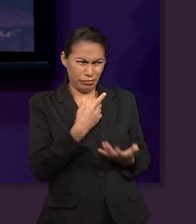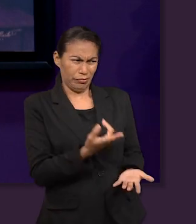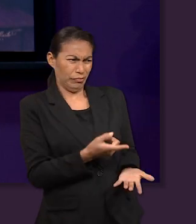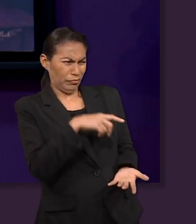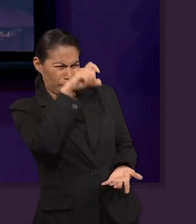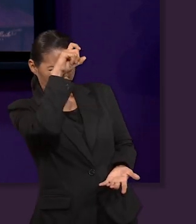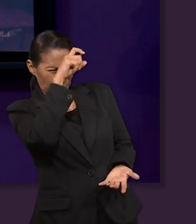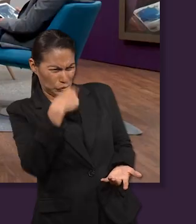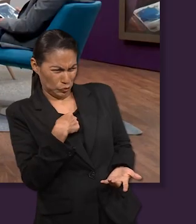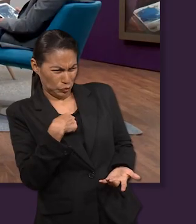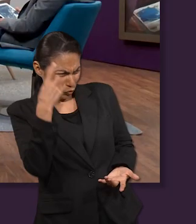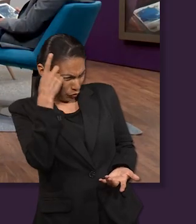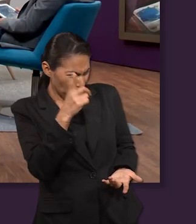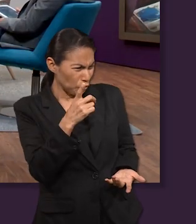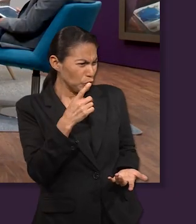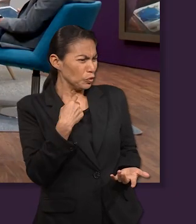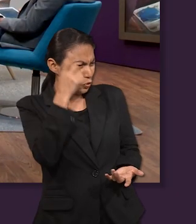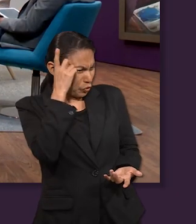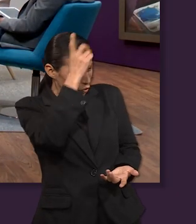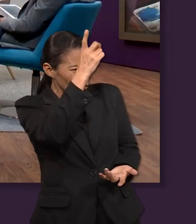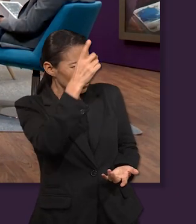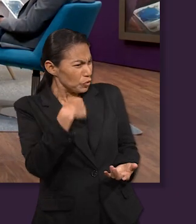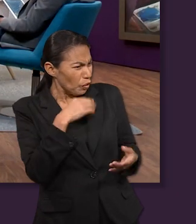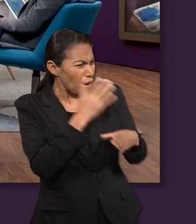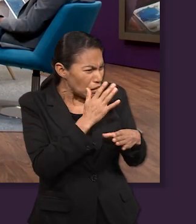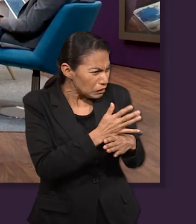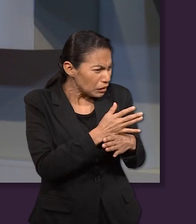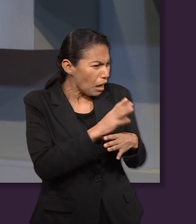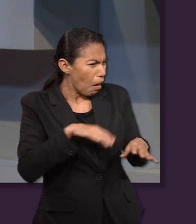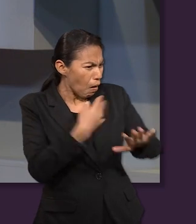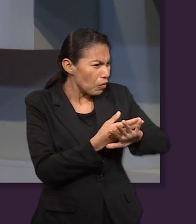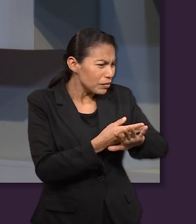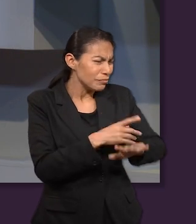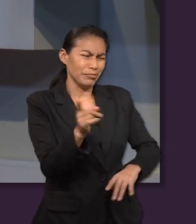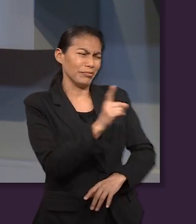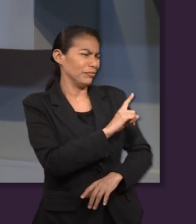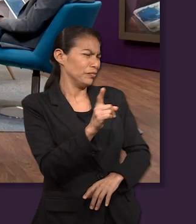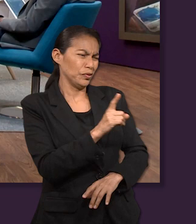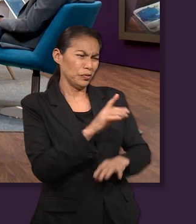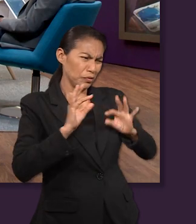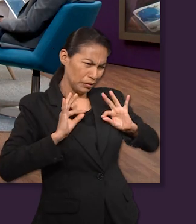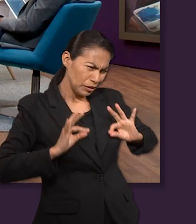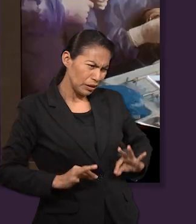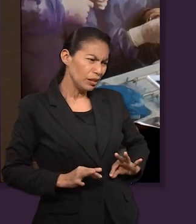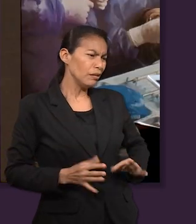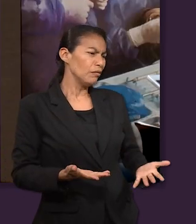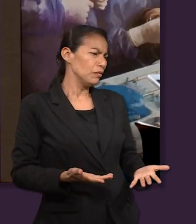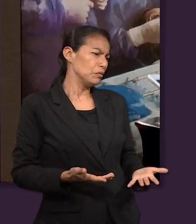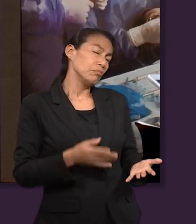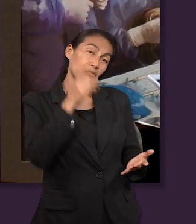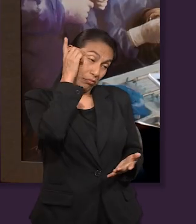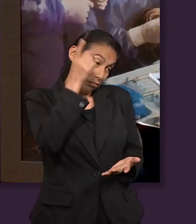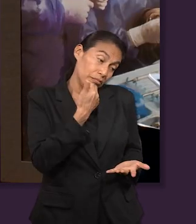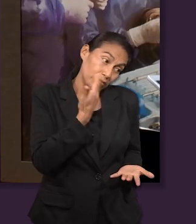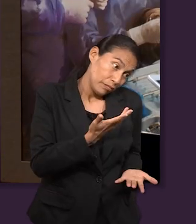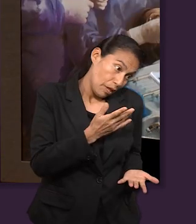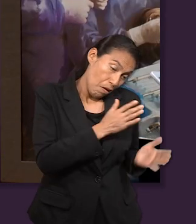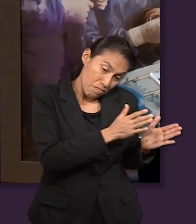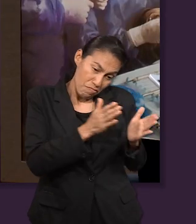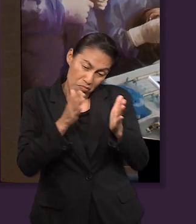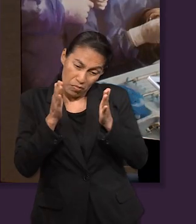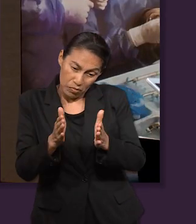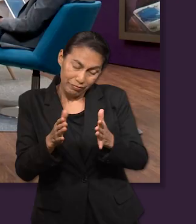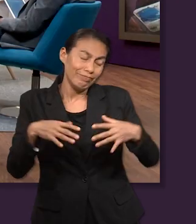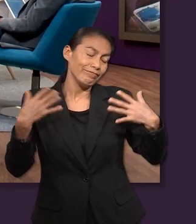¿acaso soy yo Dios? O sea, ¿soy yo Dios para castigar, para dañar? No. José fue un siervo, una